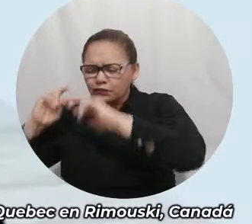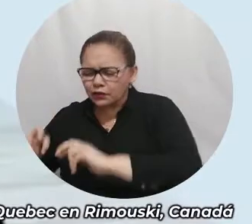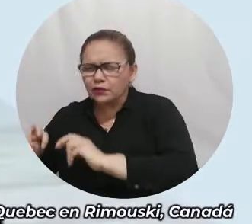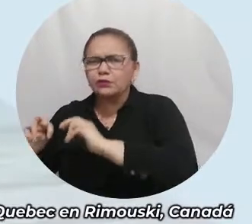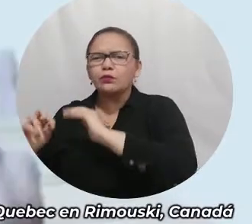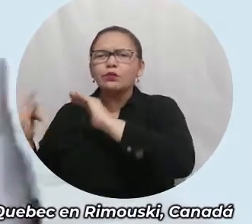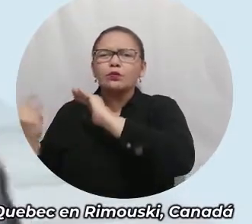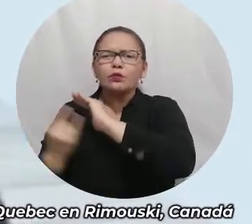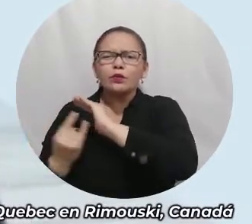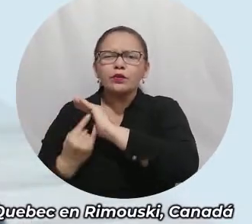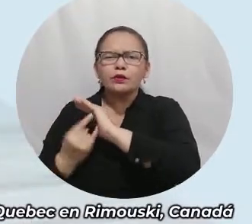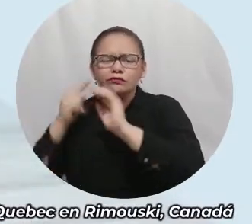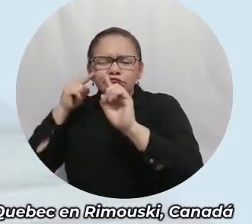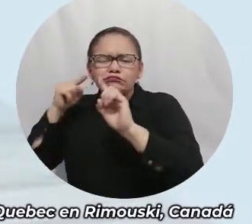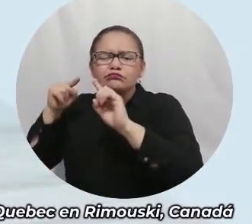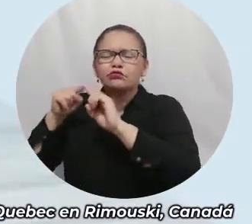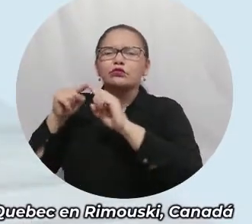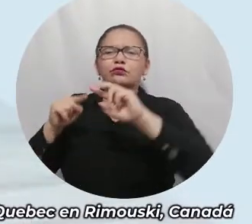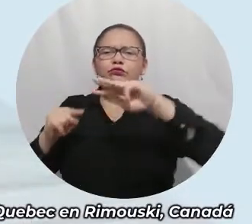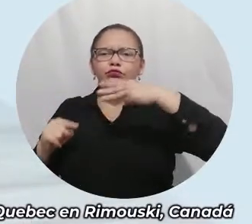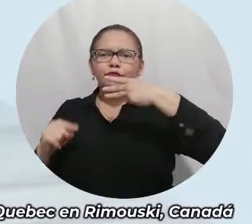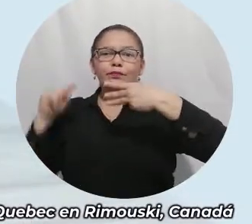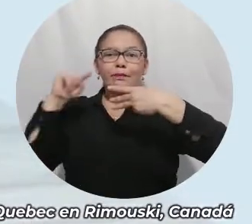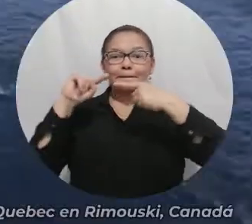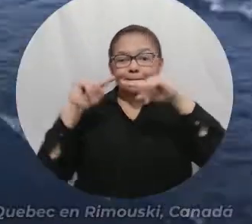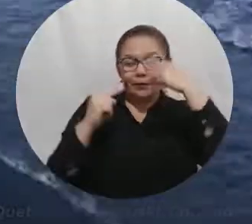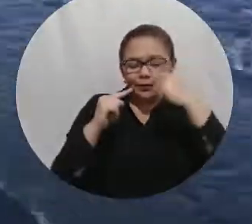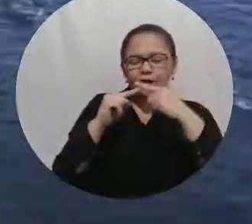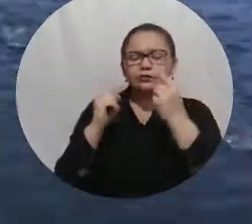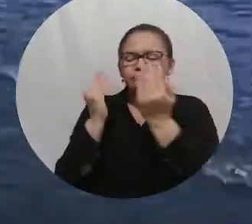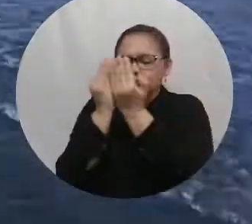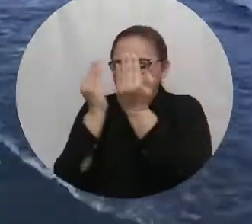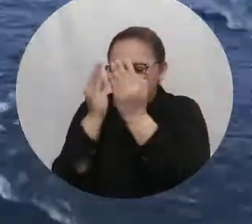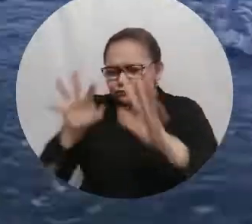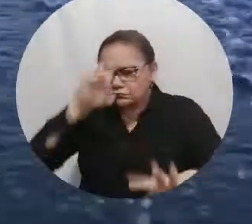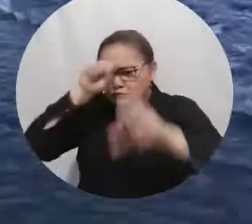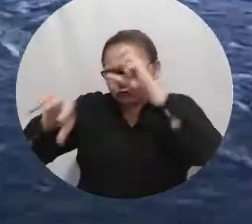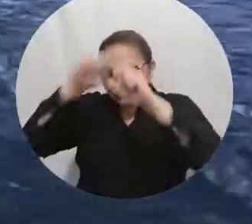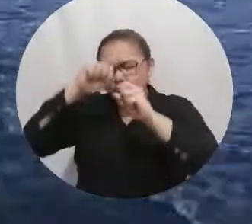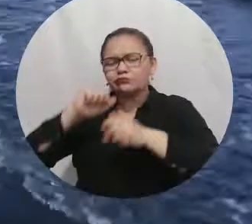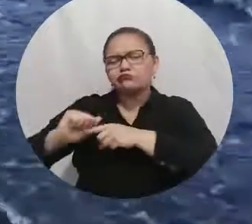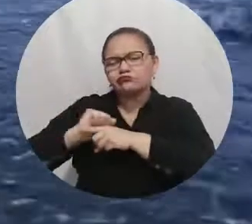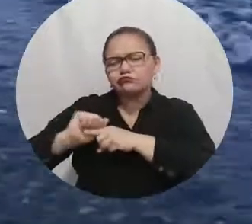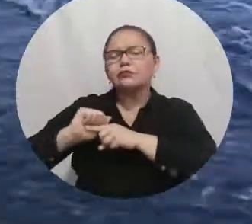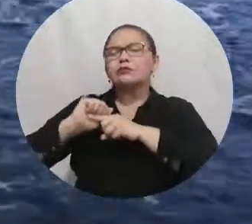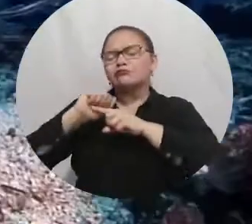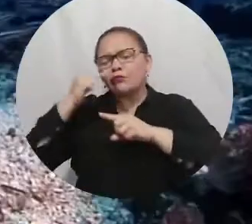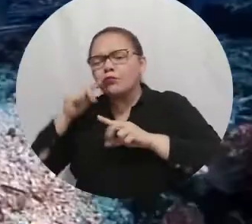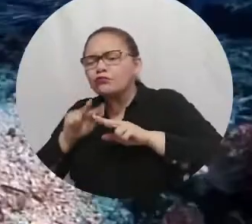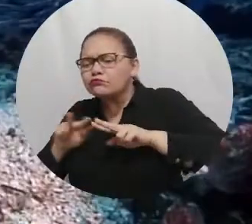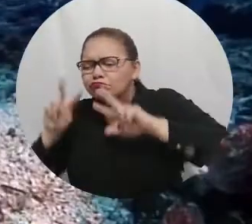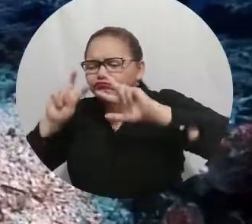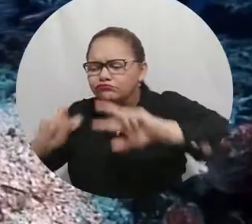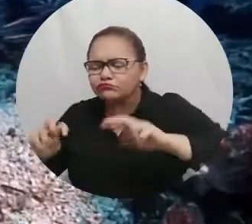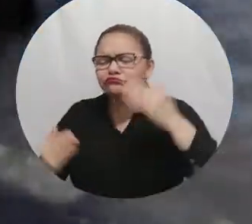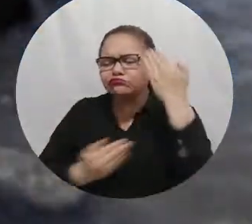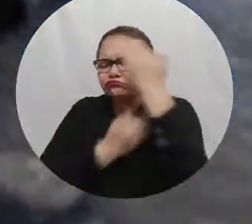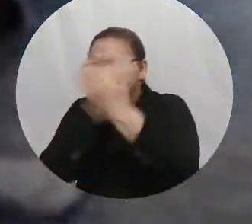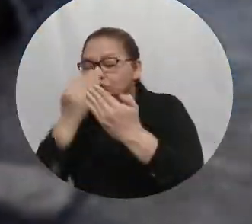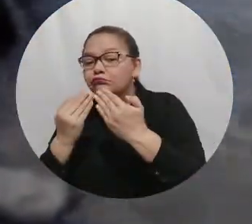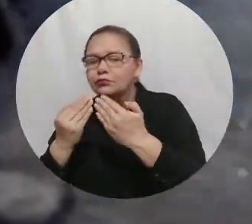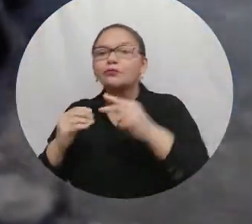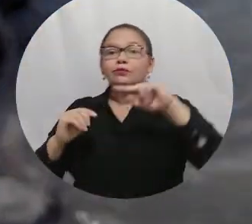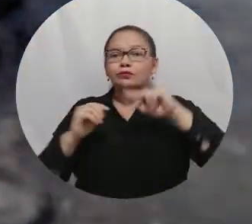La Cátedra Unesco tiene tres objetivos principales. El primero es sobre educación y entrenamiento, quieren generar